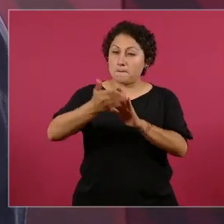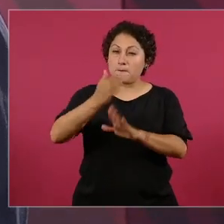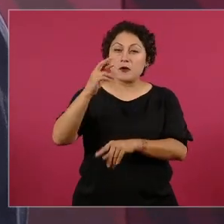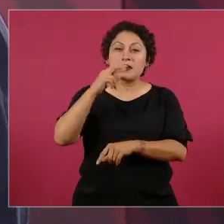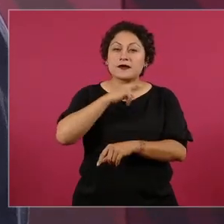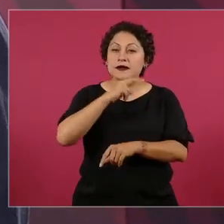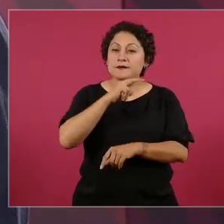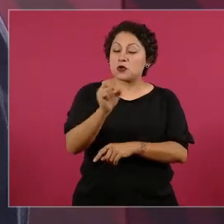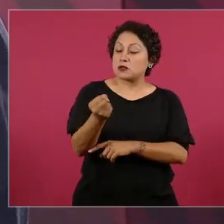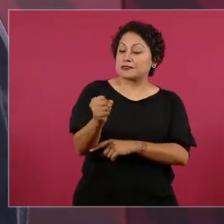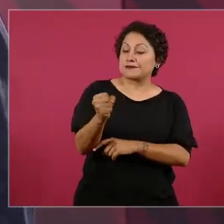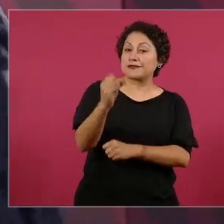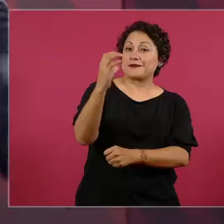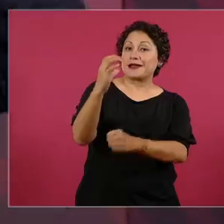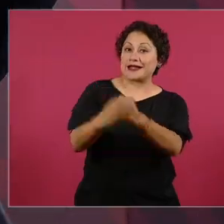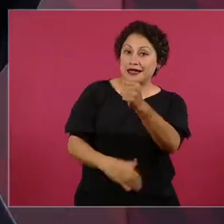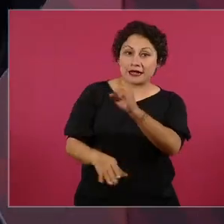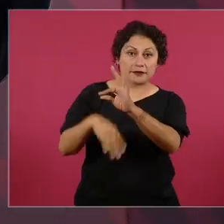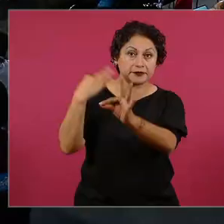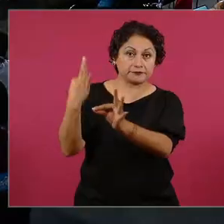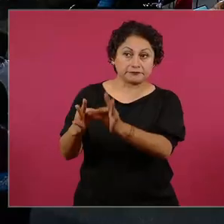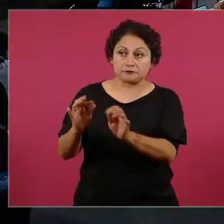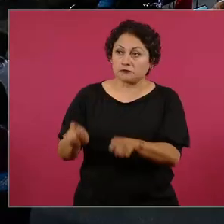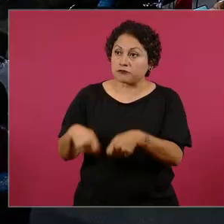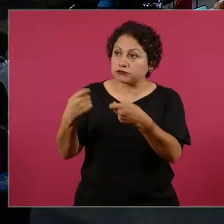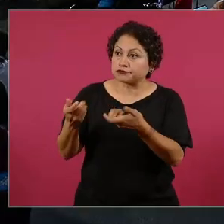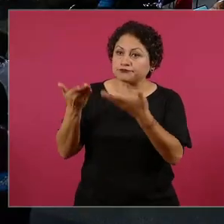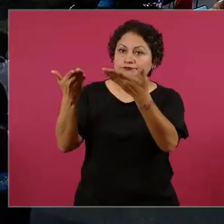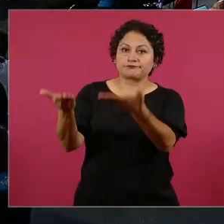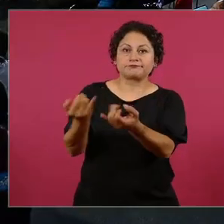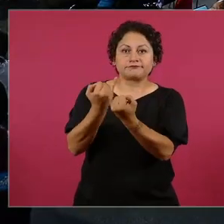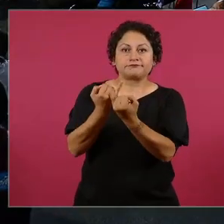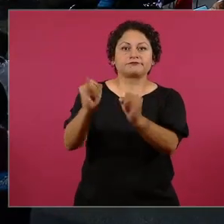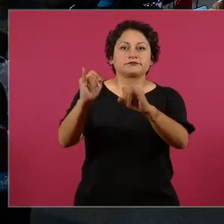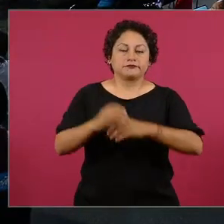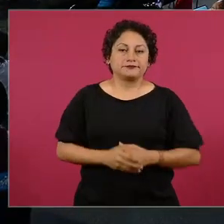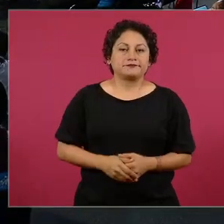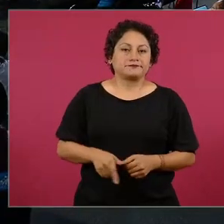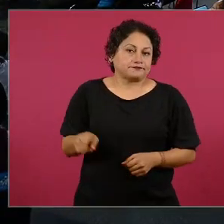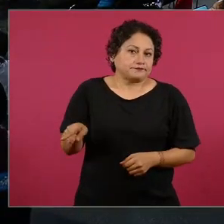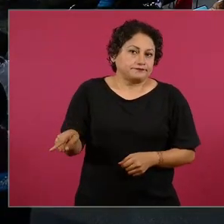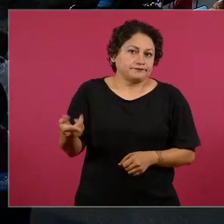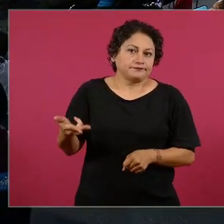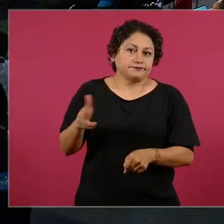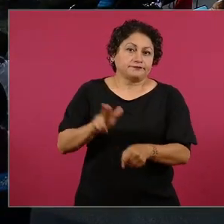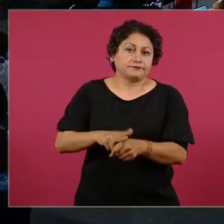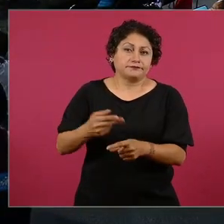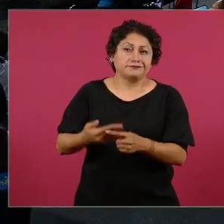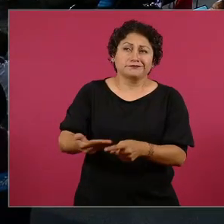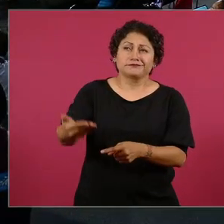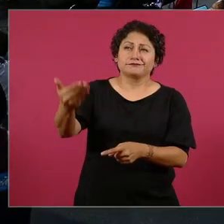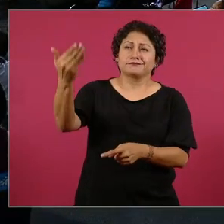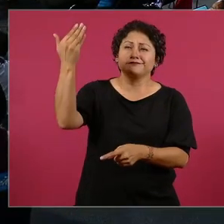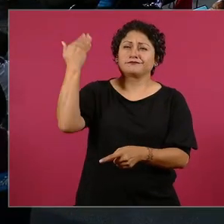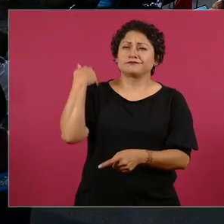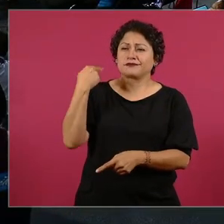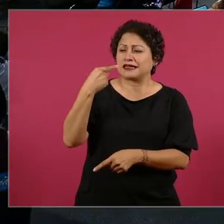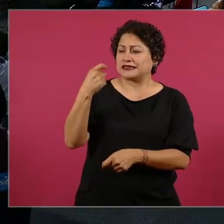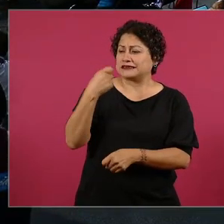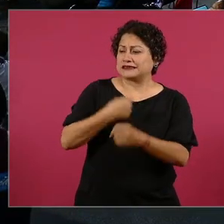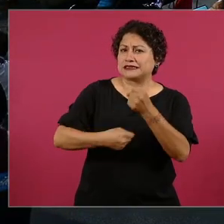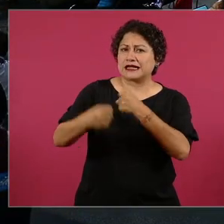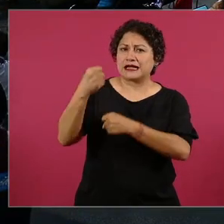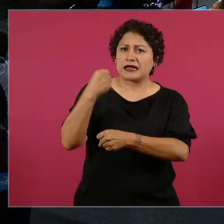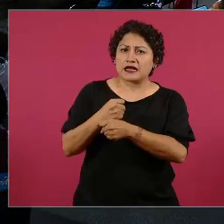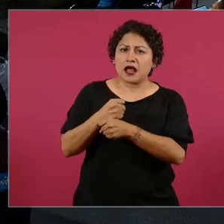septiembre. Es un hospital que llevaba más de 100 años, se está